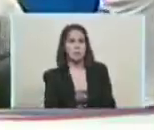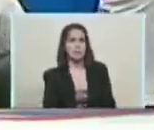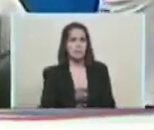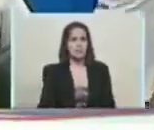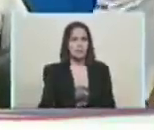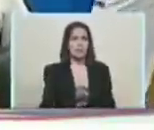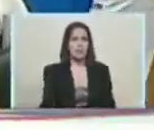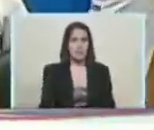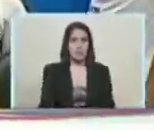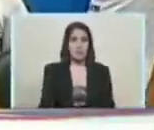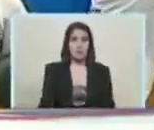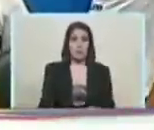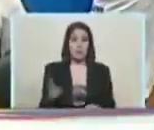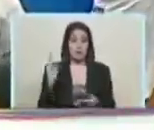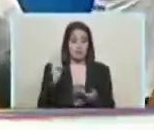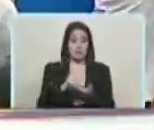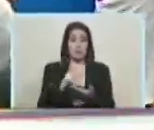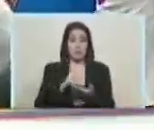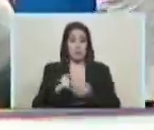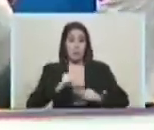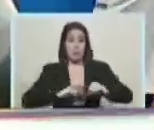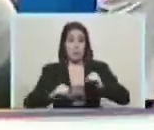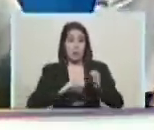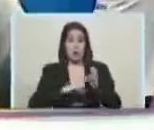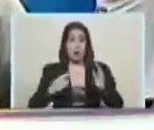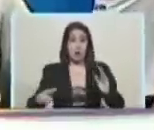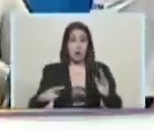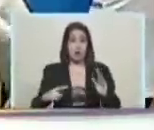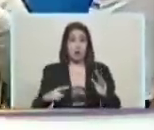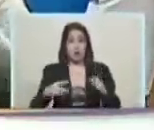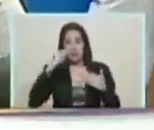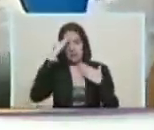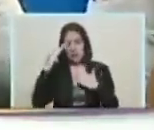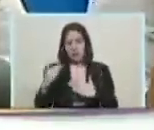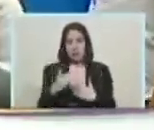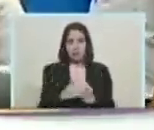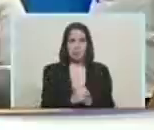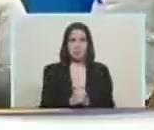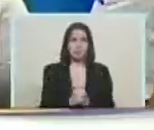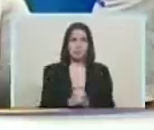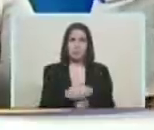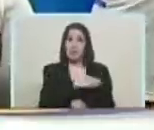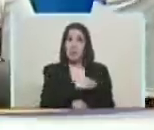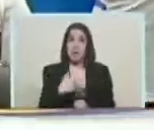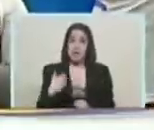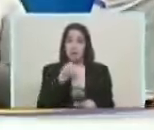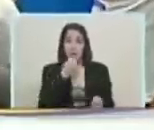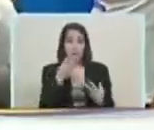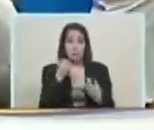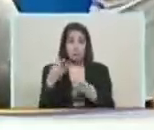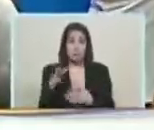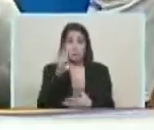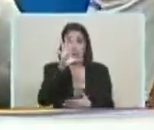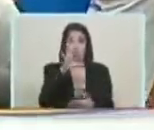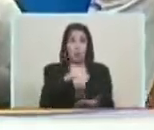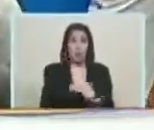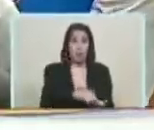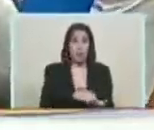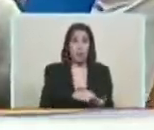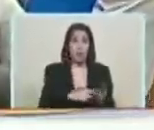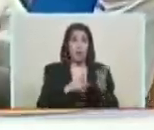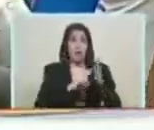mi nombre es Aznei Herrera y pertenezco al Movimiento Nacional de Recreadores y Recreadoras. Queremos contarle que tenemos 5.000